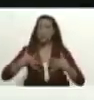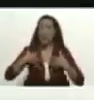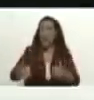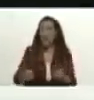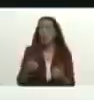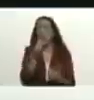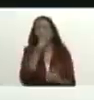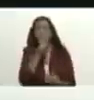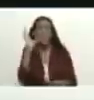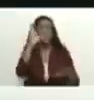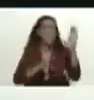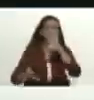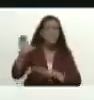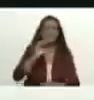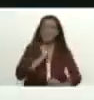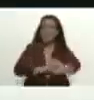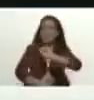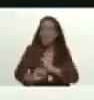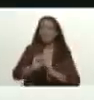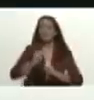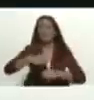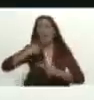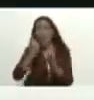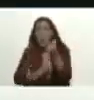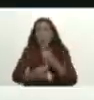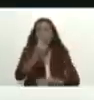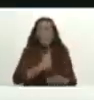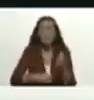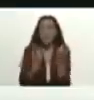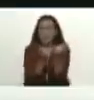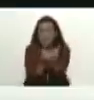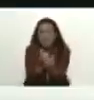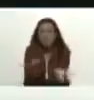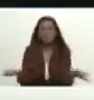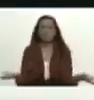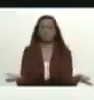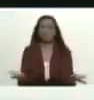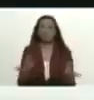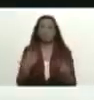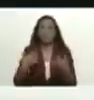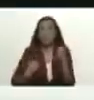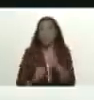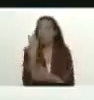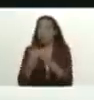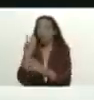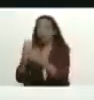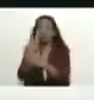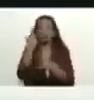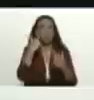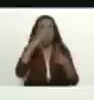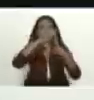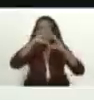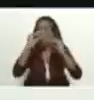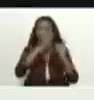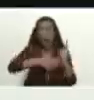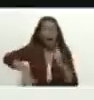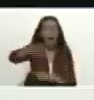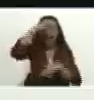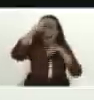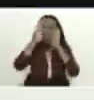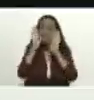científico defensa economía finanza en todas las áreas